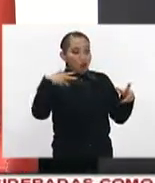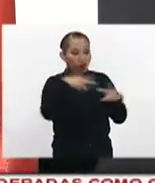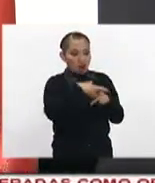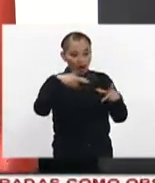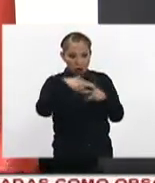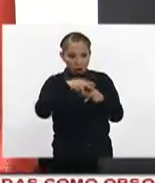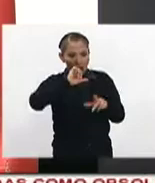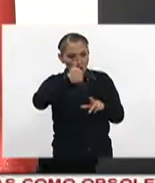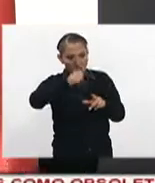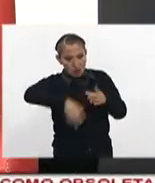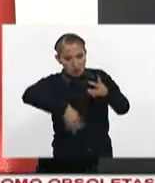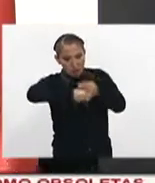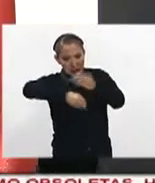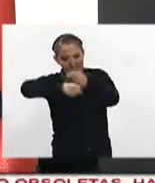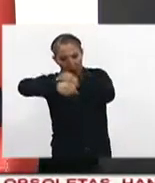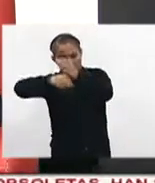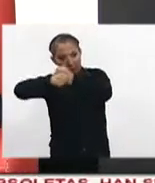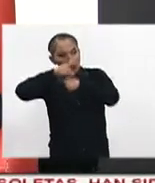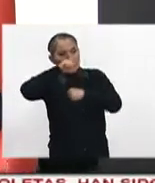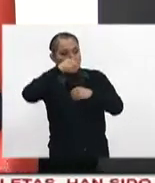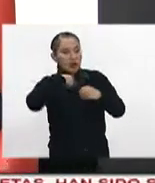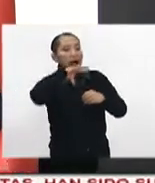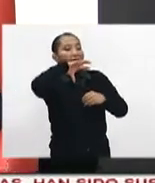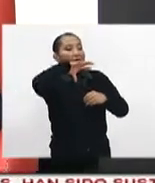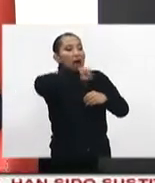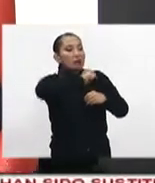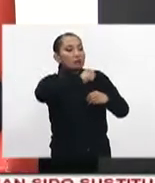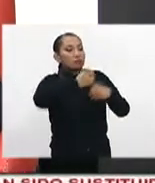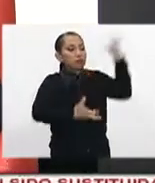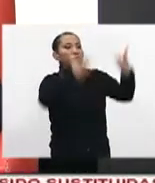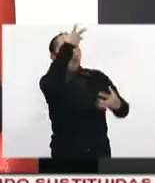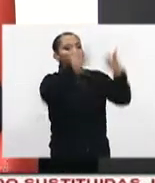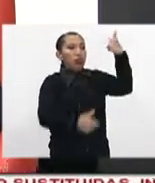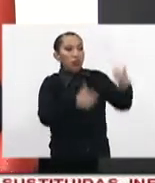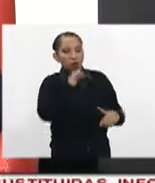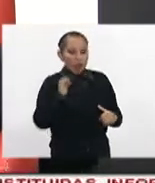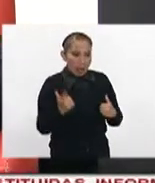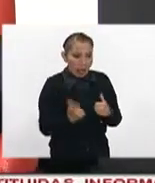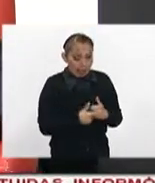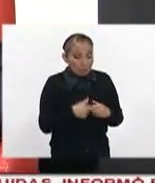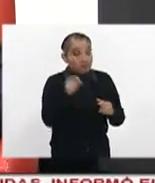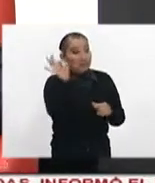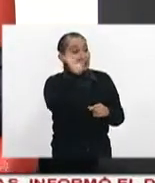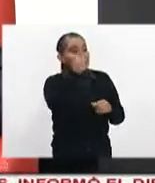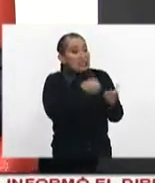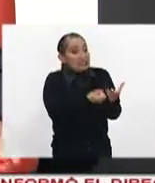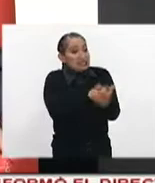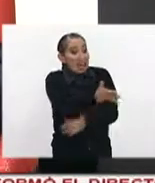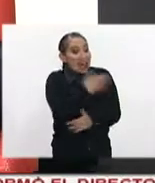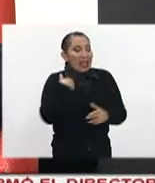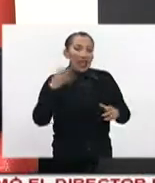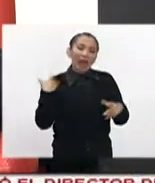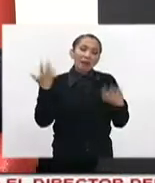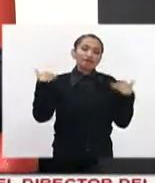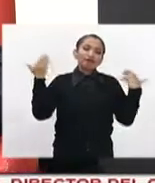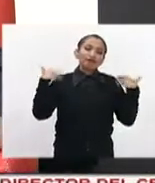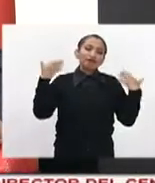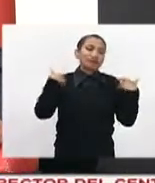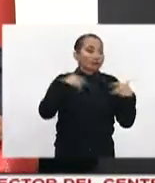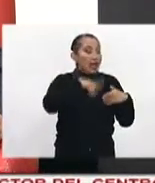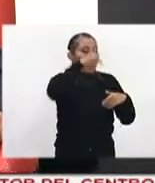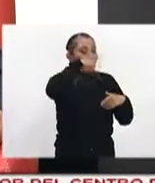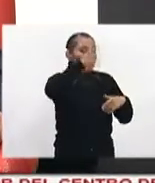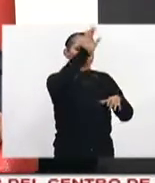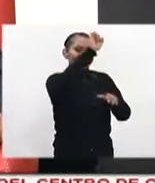una serie, una cantidad de sockets ahí, porque ahí viene el calentamiento y cualquier problema. Si ellos salen de la casa en la noche, fin,